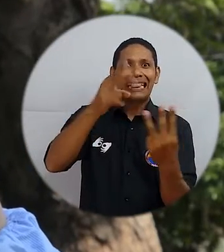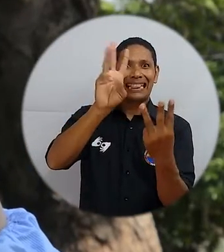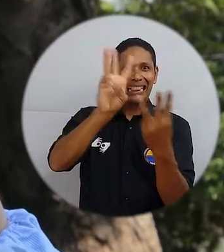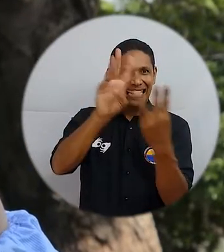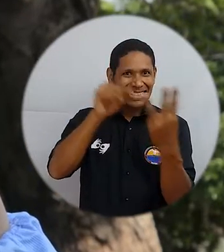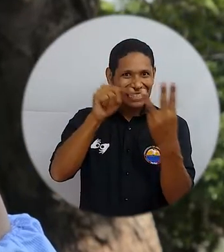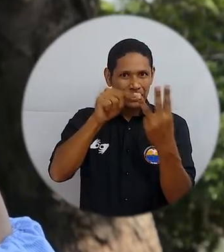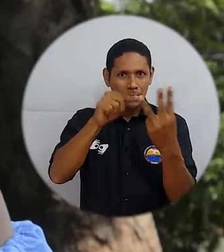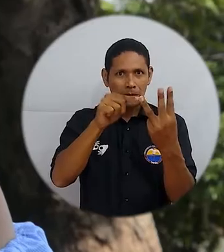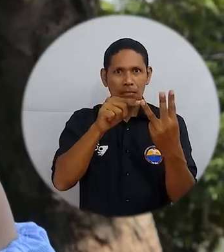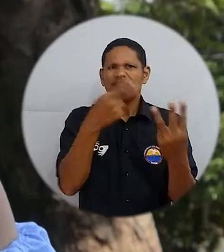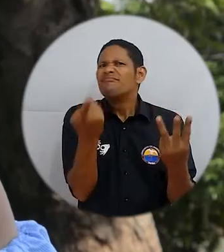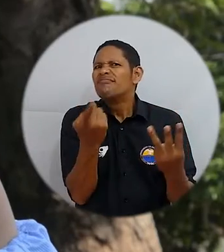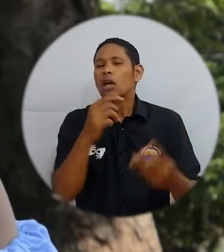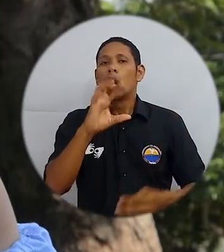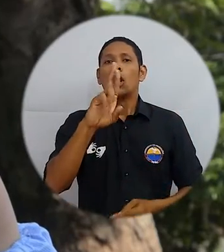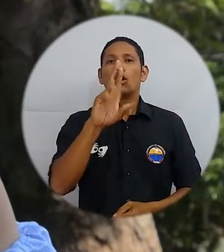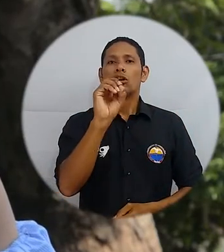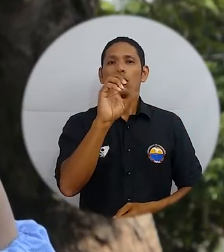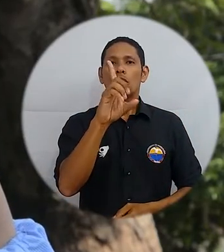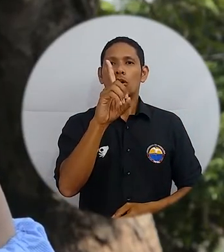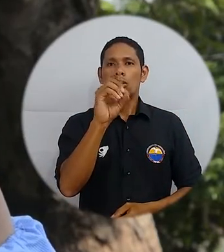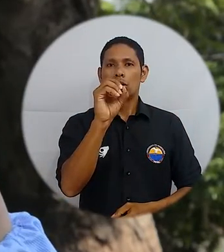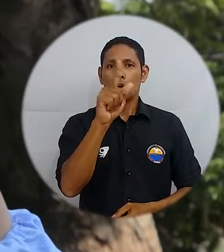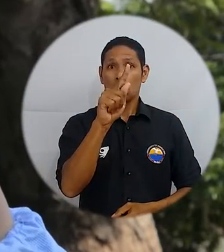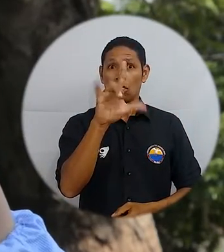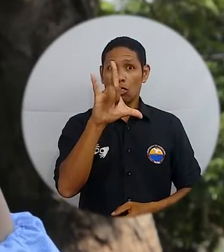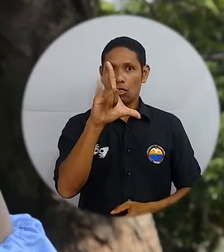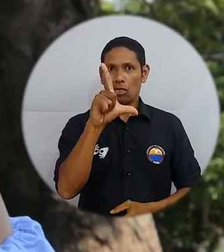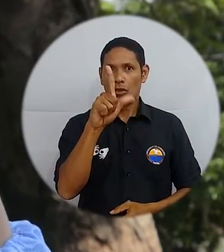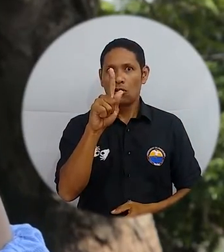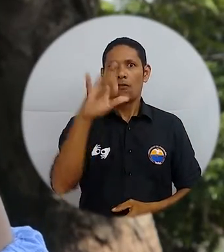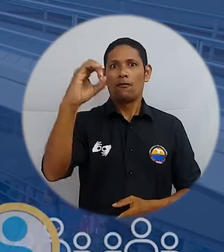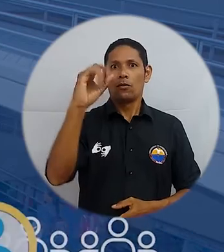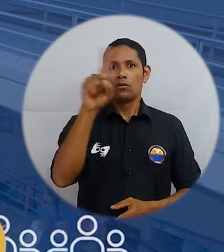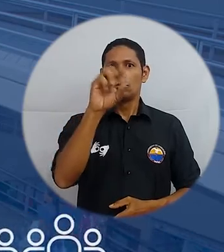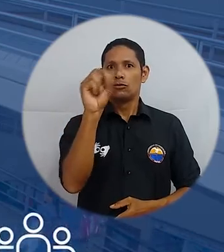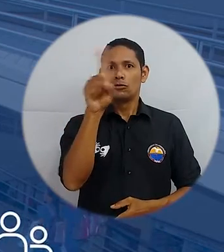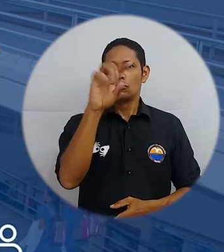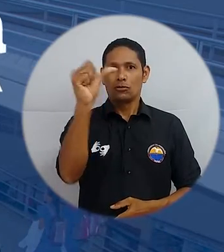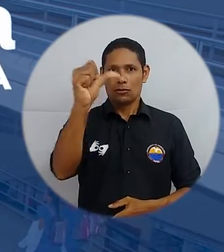el número 3 en el aplicativo electrónico de consulta Rodolfo Enrique Sosa Gómez.